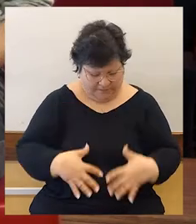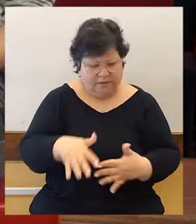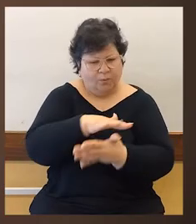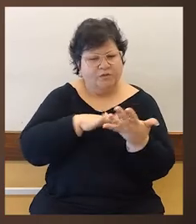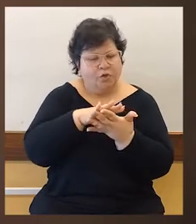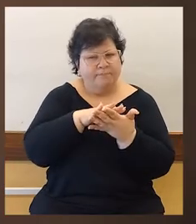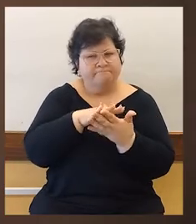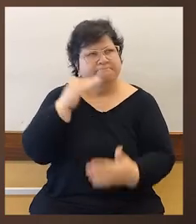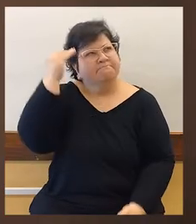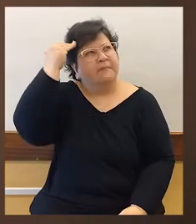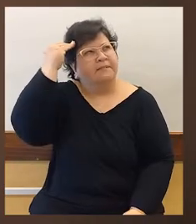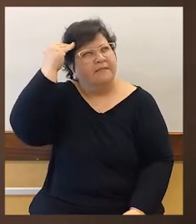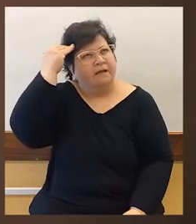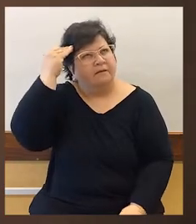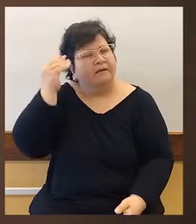previamente. Por ejemplo,